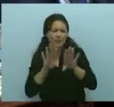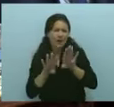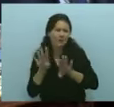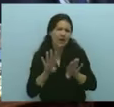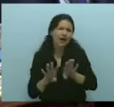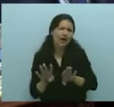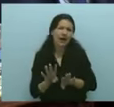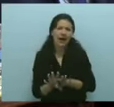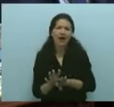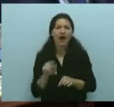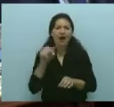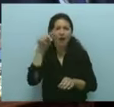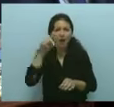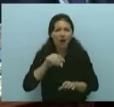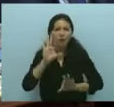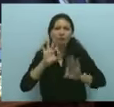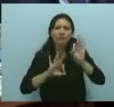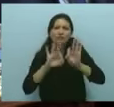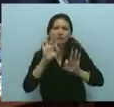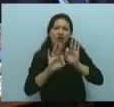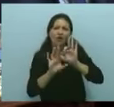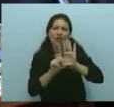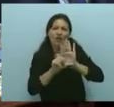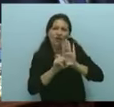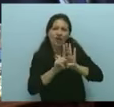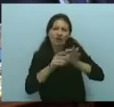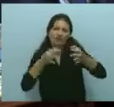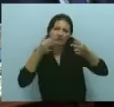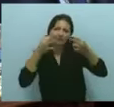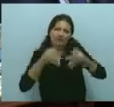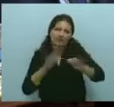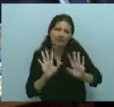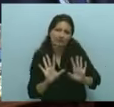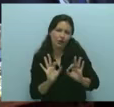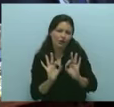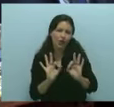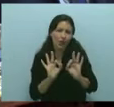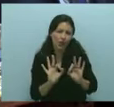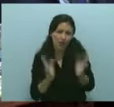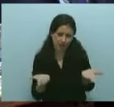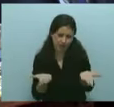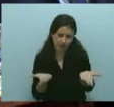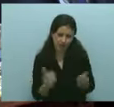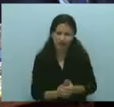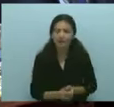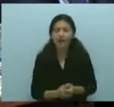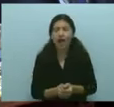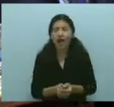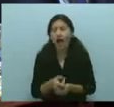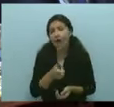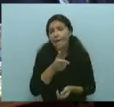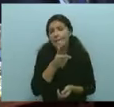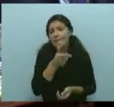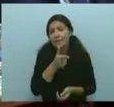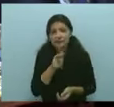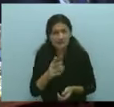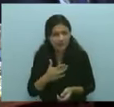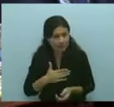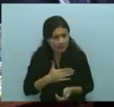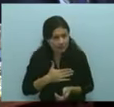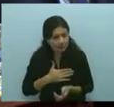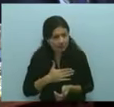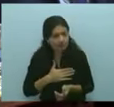que tenemos hoy a consideración. Y yo reivindico la decisión del Gobernador y de toda la coalición unidos